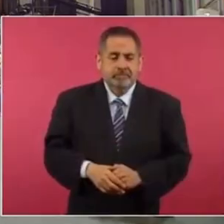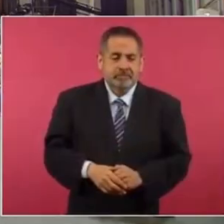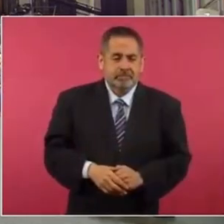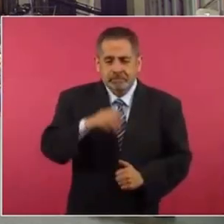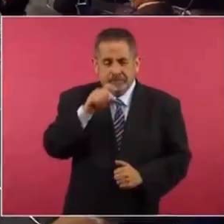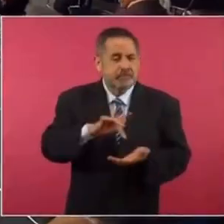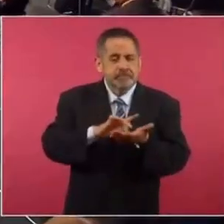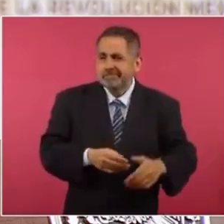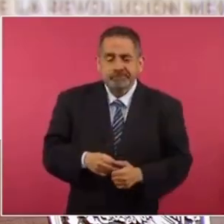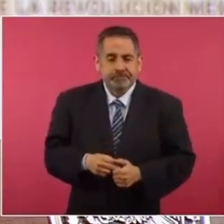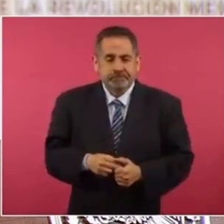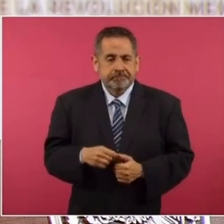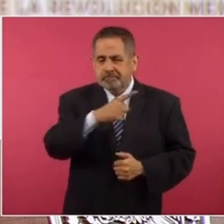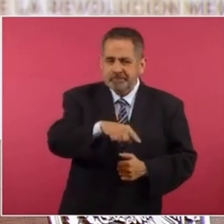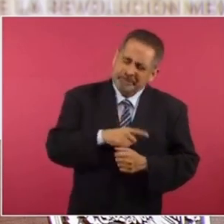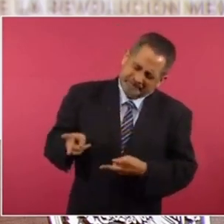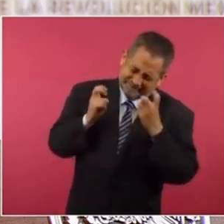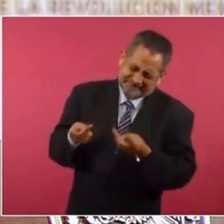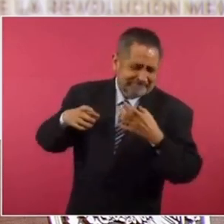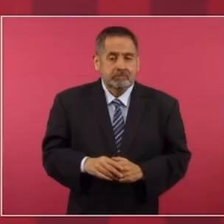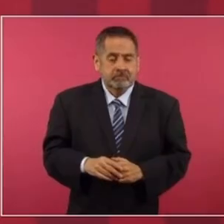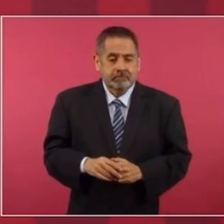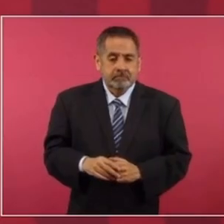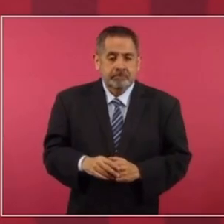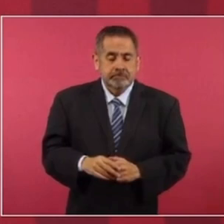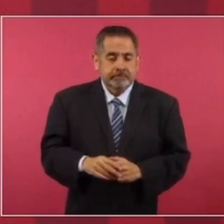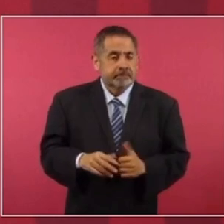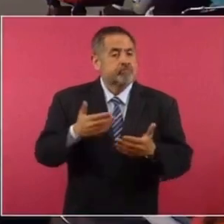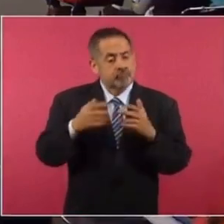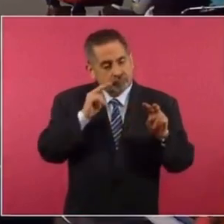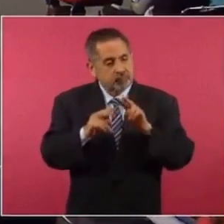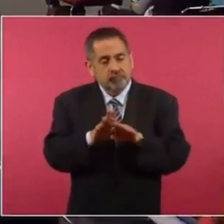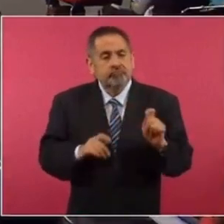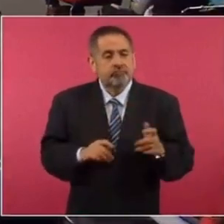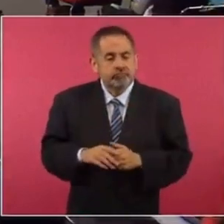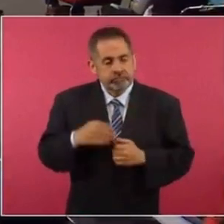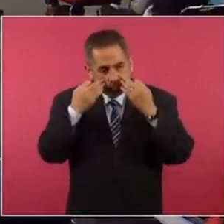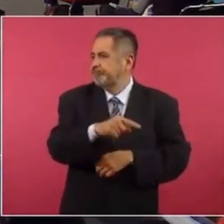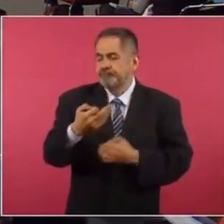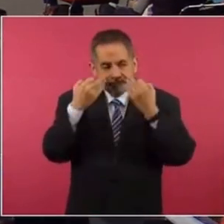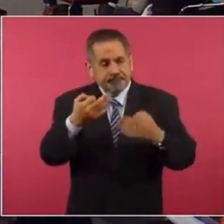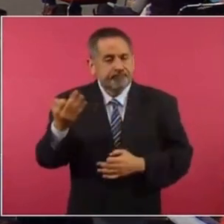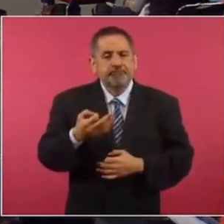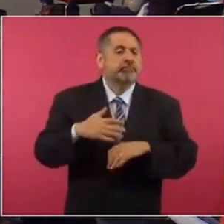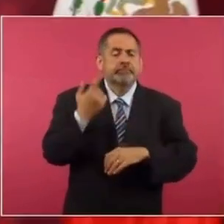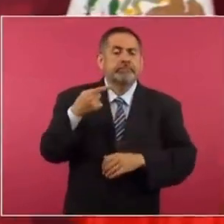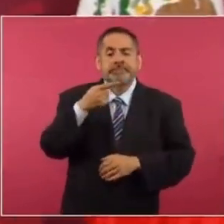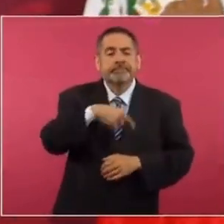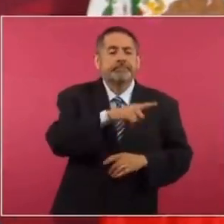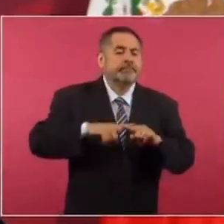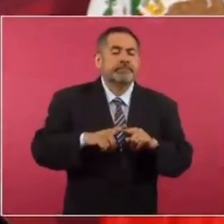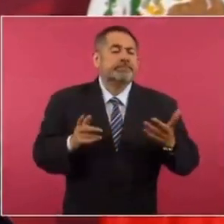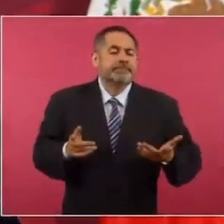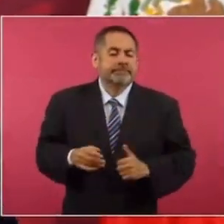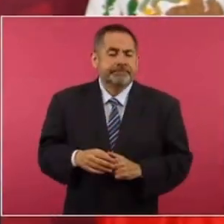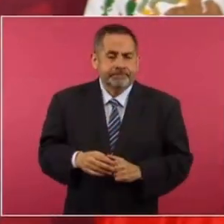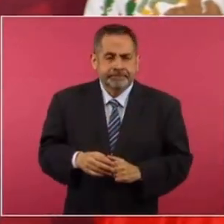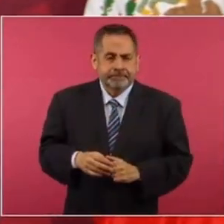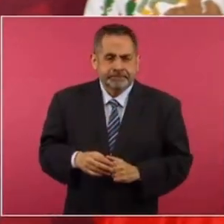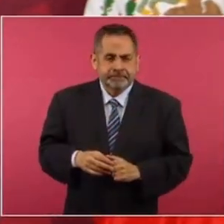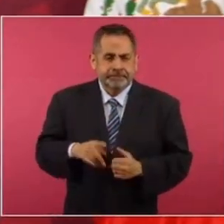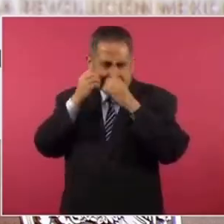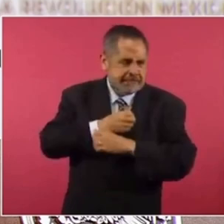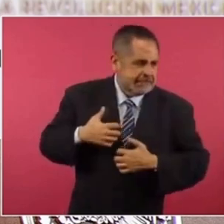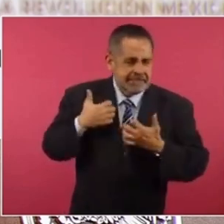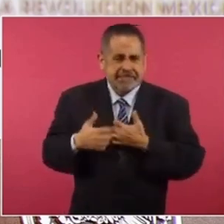carretera, la compra de medicinas. Se acaban a robar, a saquear. Ahora lo estamos constatando porque están con